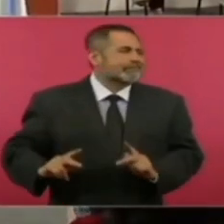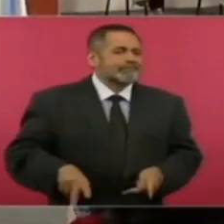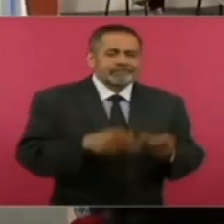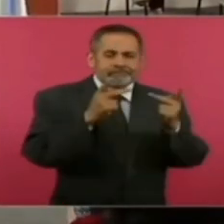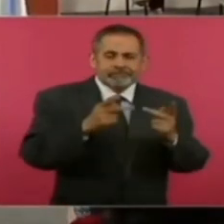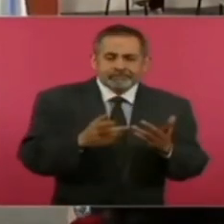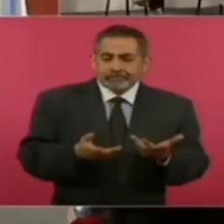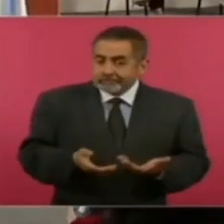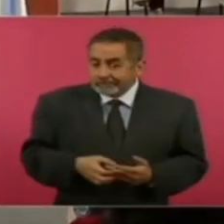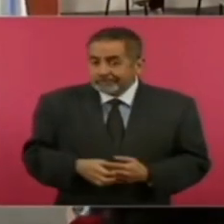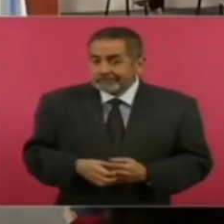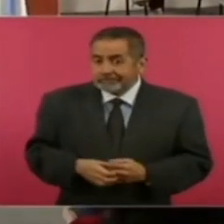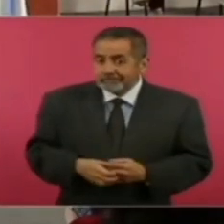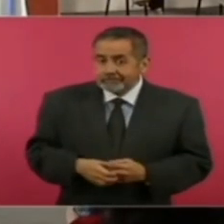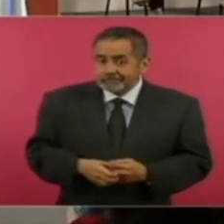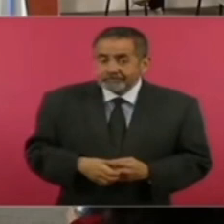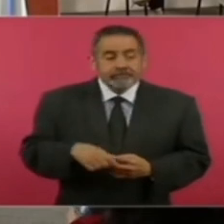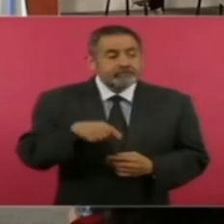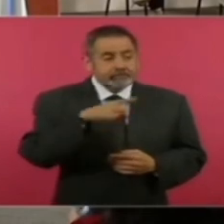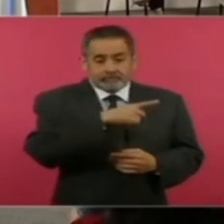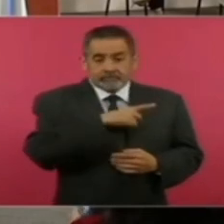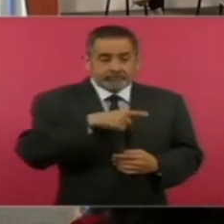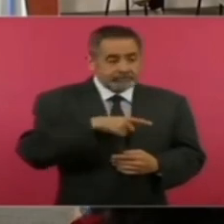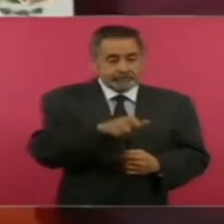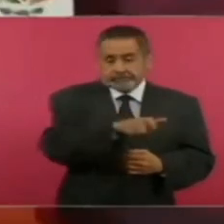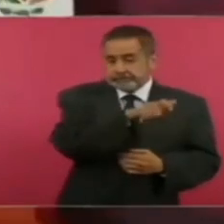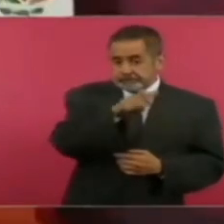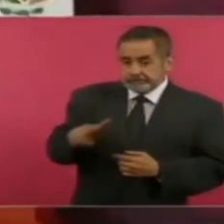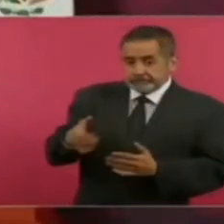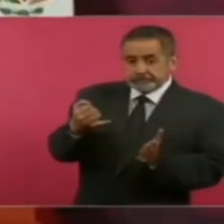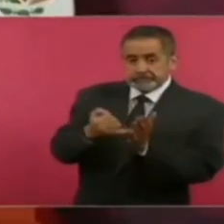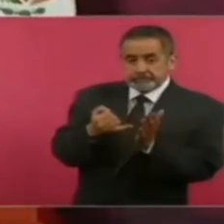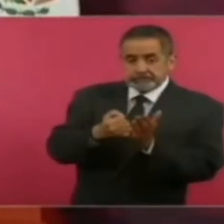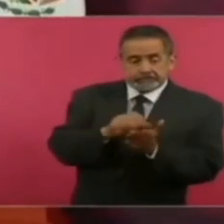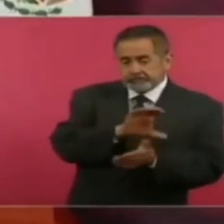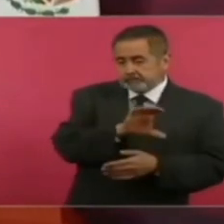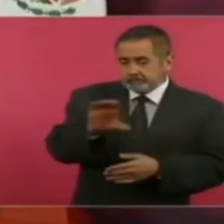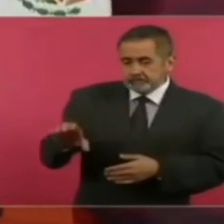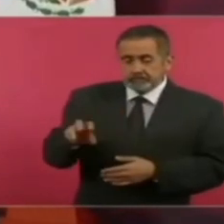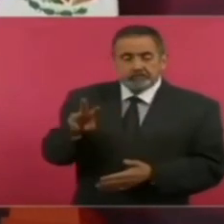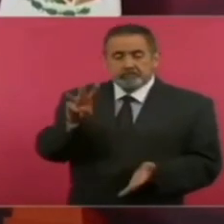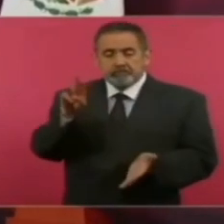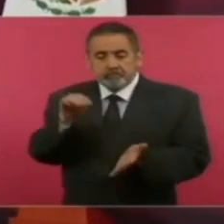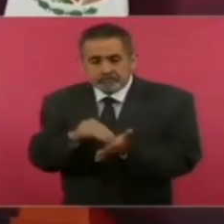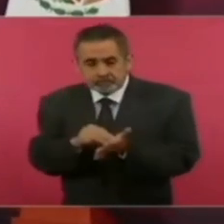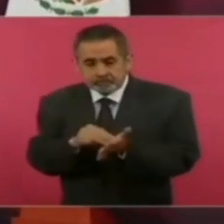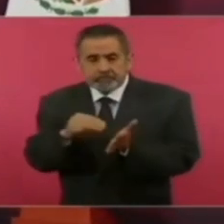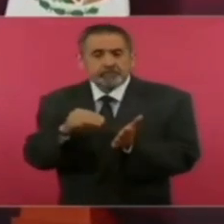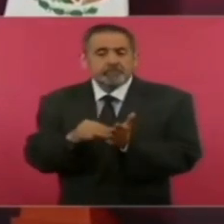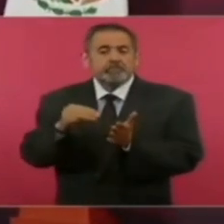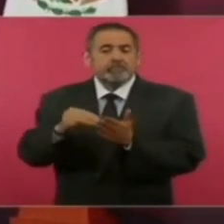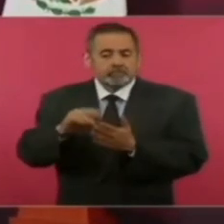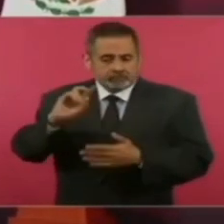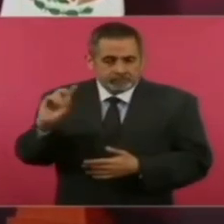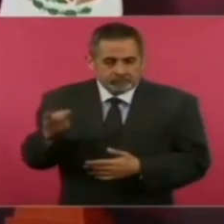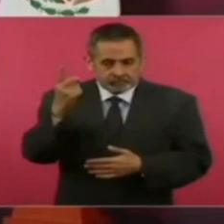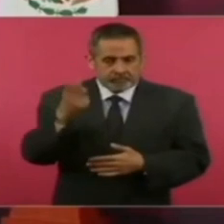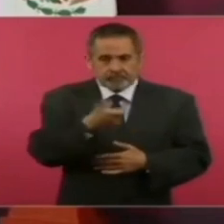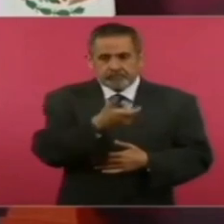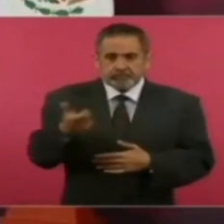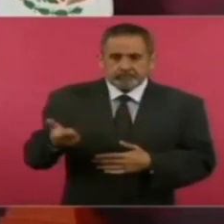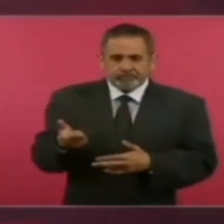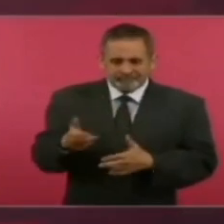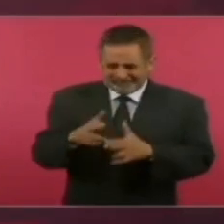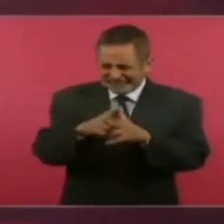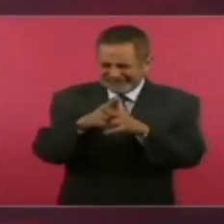venta tenían que haber pagado de impuestos tres mil millones de dólares y no